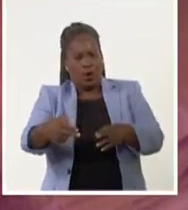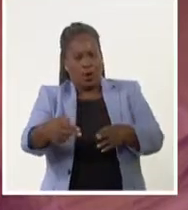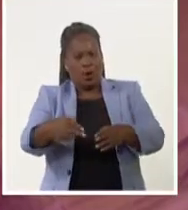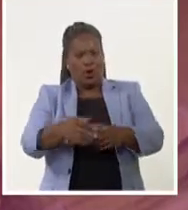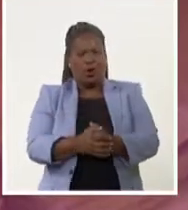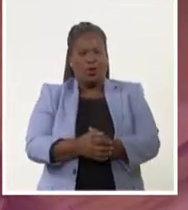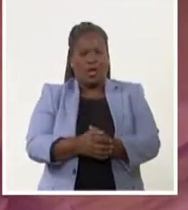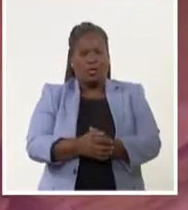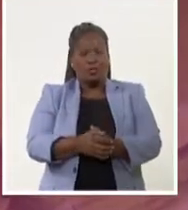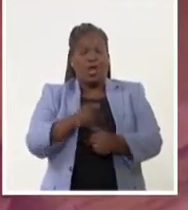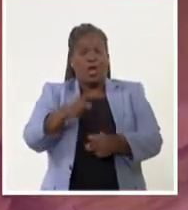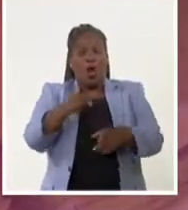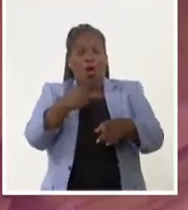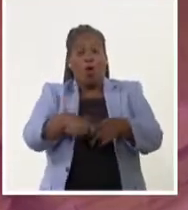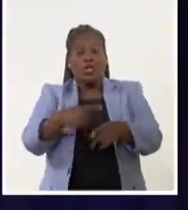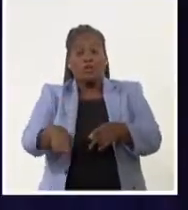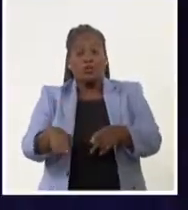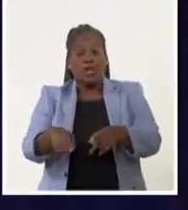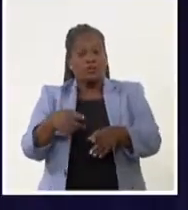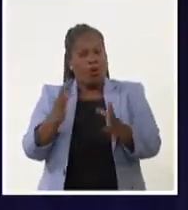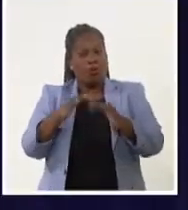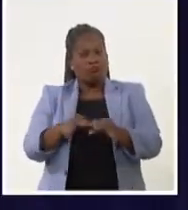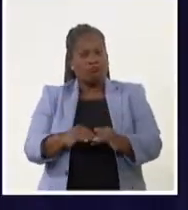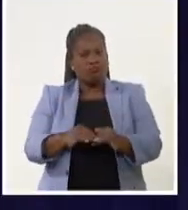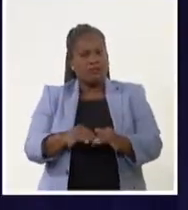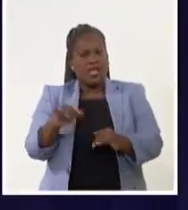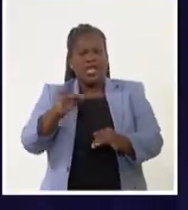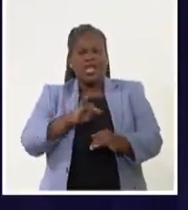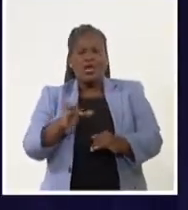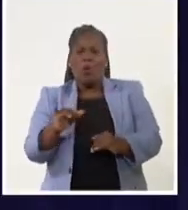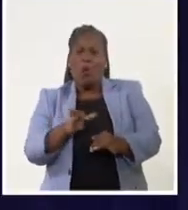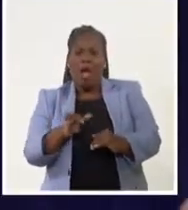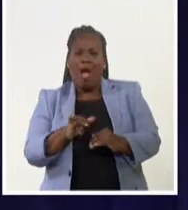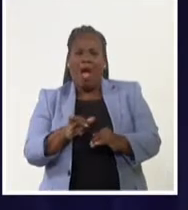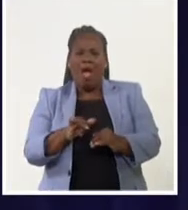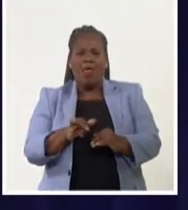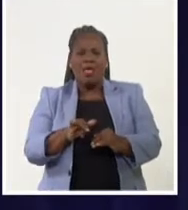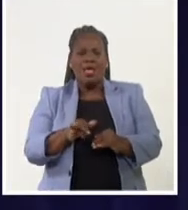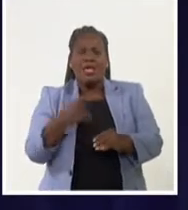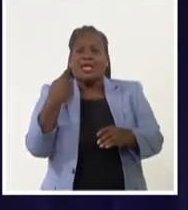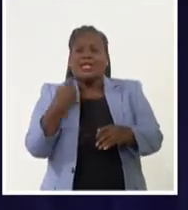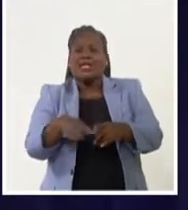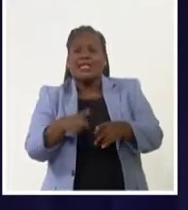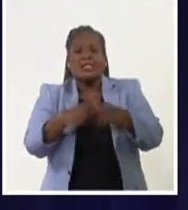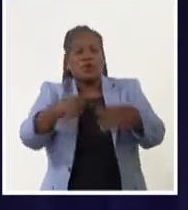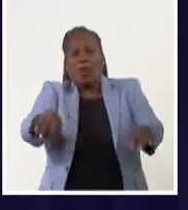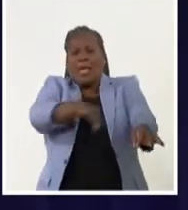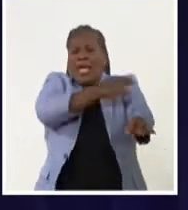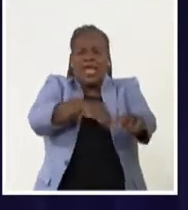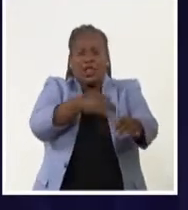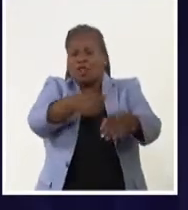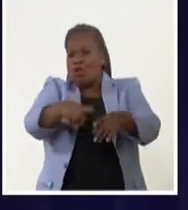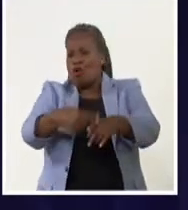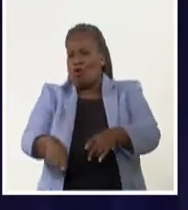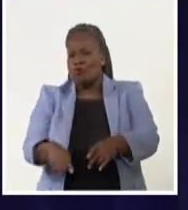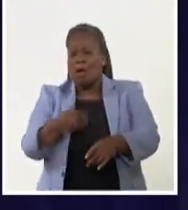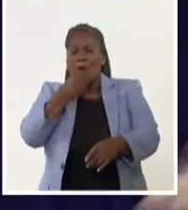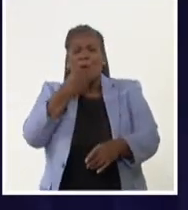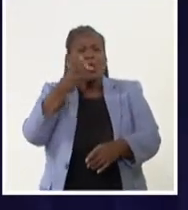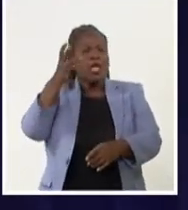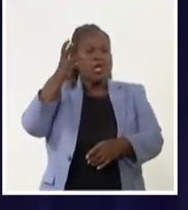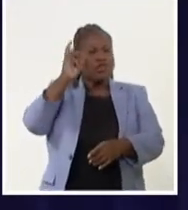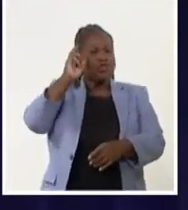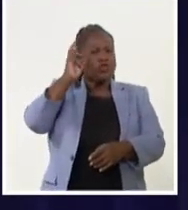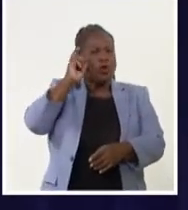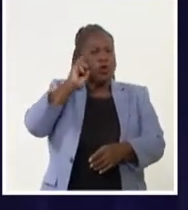instrumentos no convencionales. Es una recopilación más bien de instrumentos y objetos que pueden tener un sonido que nos han